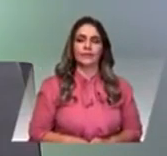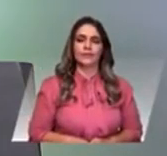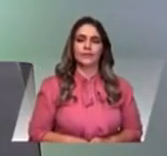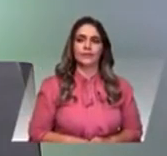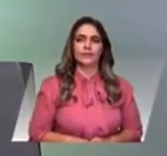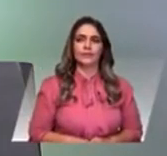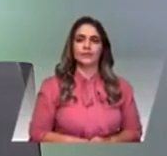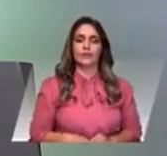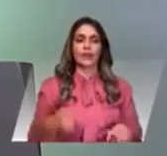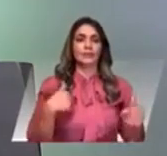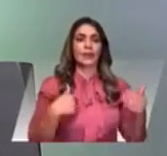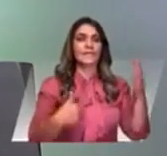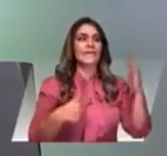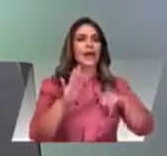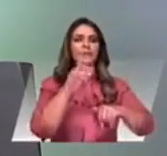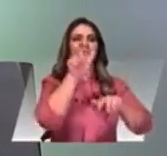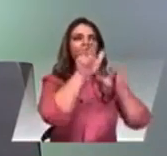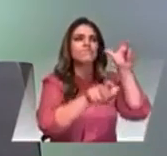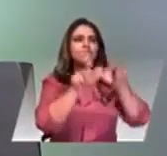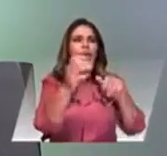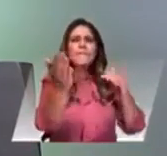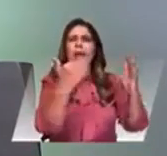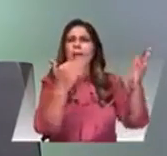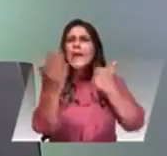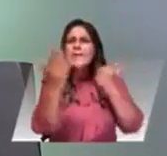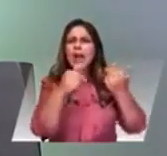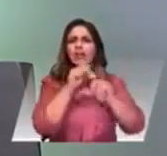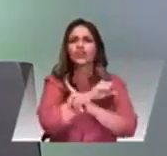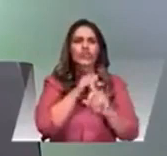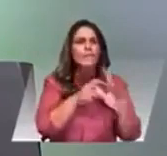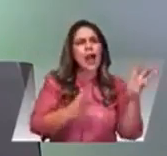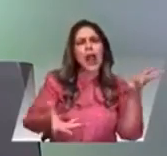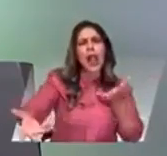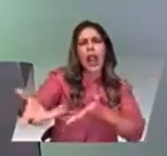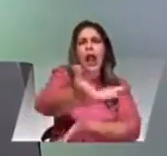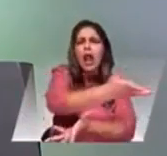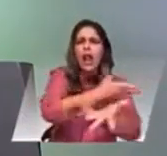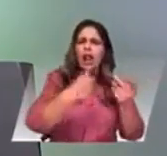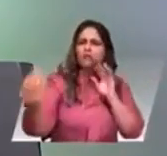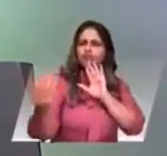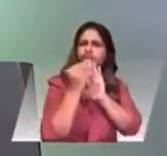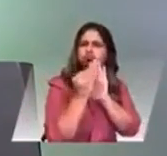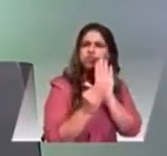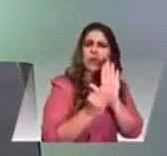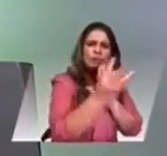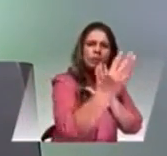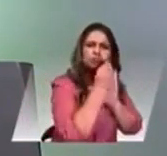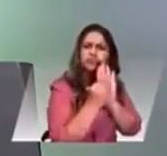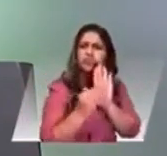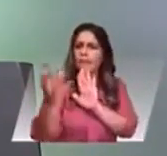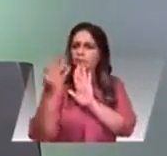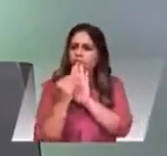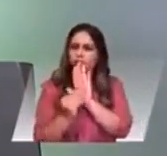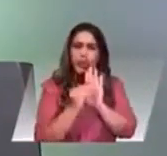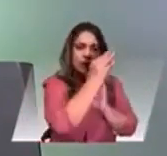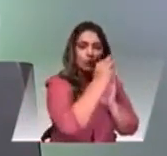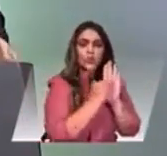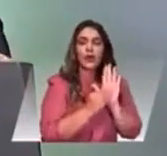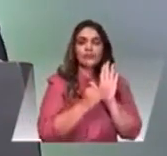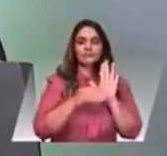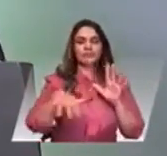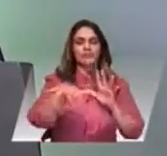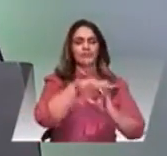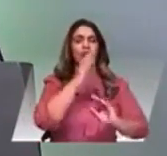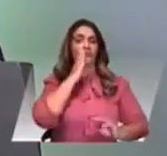participativo e intenso diálogo social para que unidos acordemos nuestra visión de